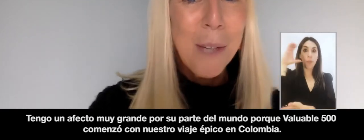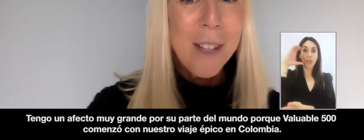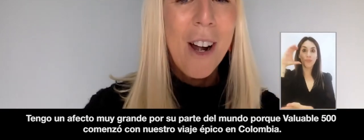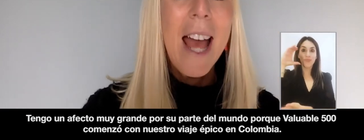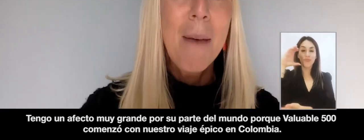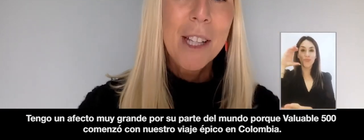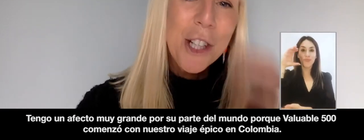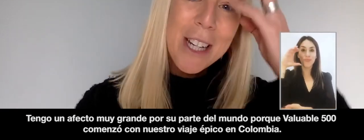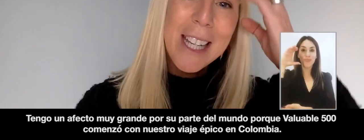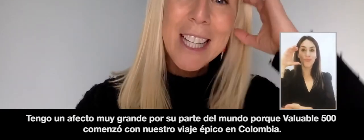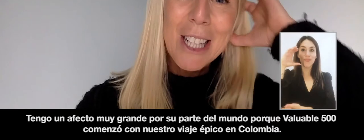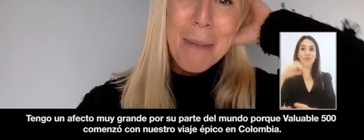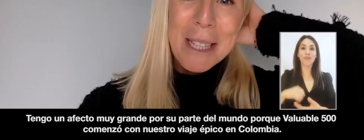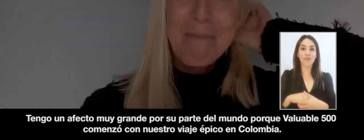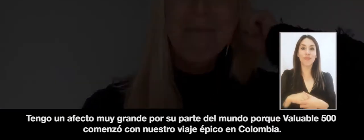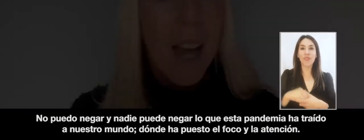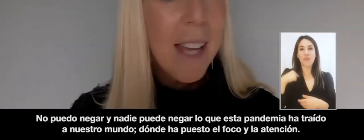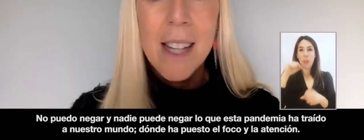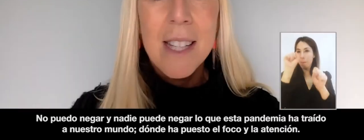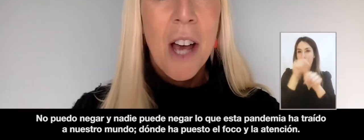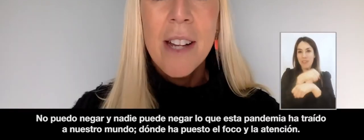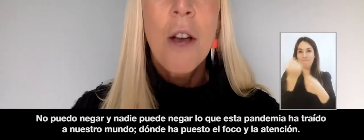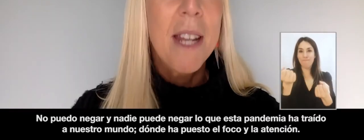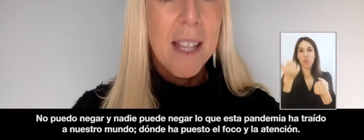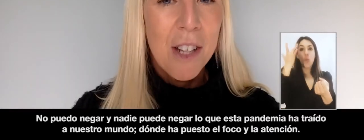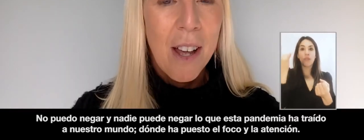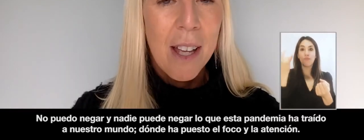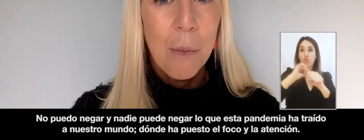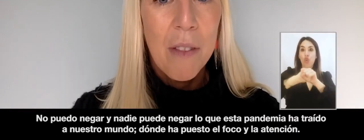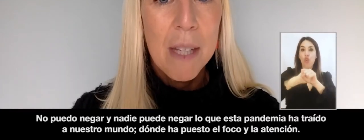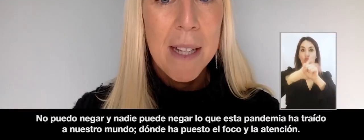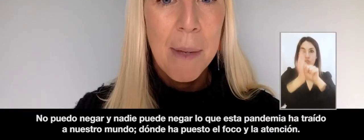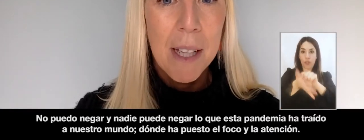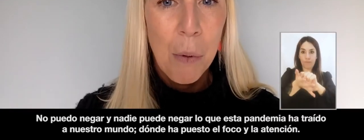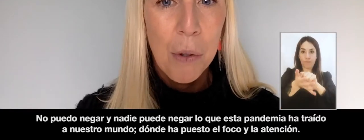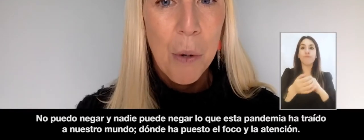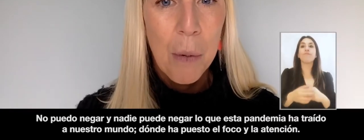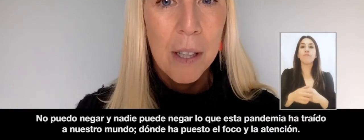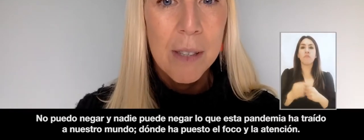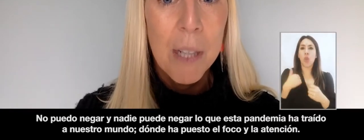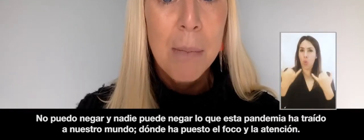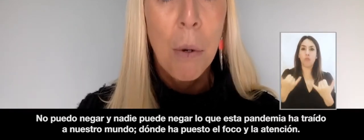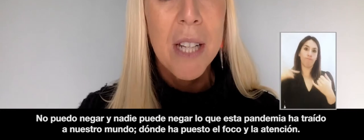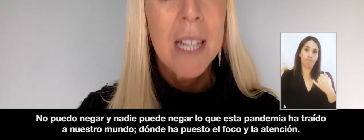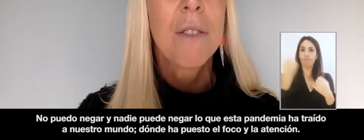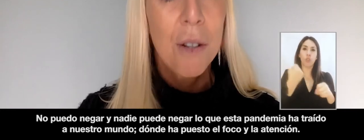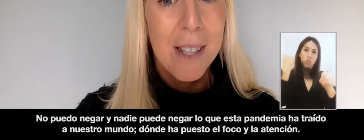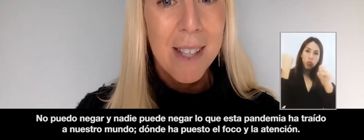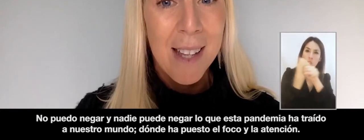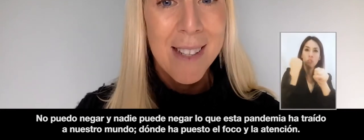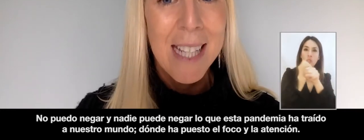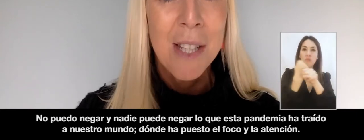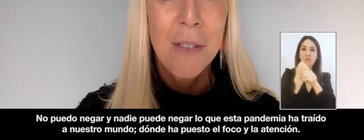with our epic journey in Colombia. I can't deny, nobody can deny, what this pandemic has brought to our world, what it's brought into